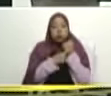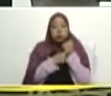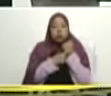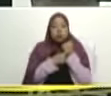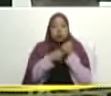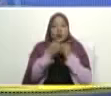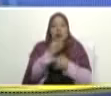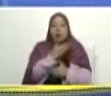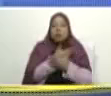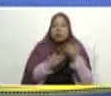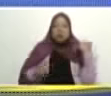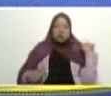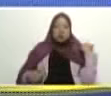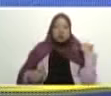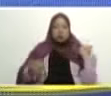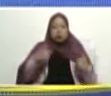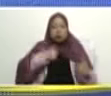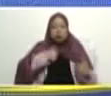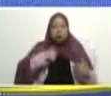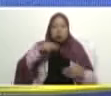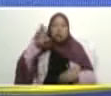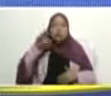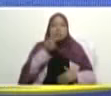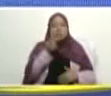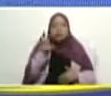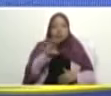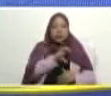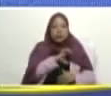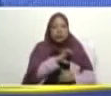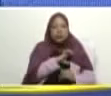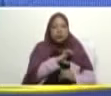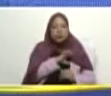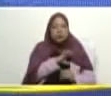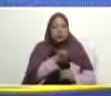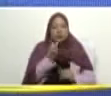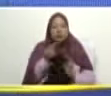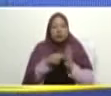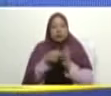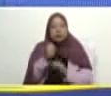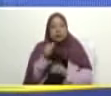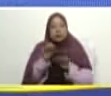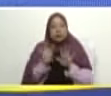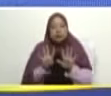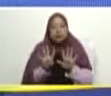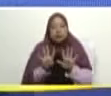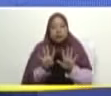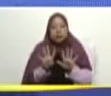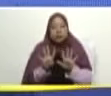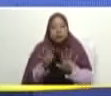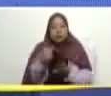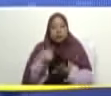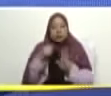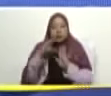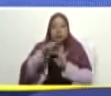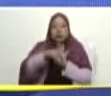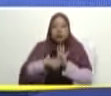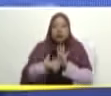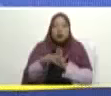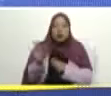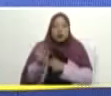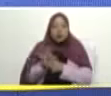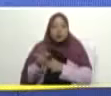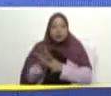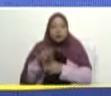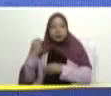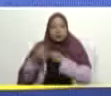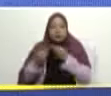lanzó a presidente se declaró presidente el 23 de enero 2019 y yo usurpando sus funciones